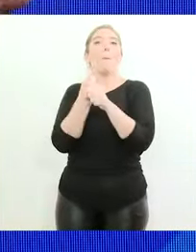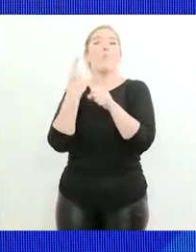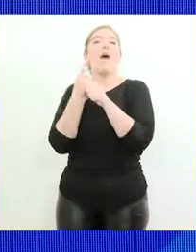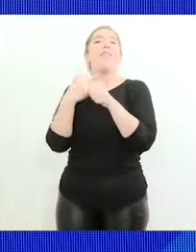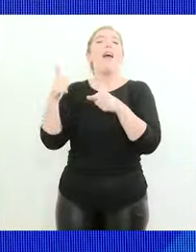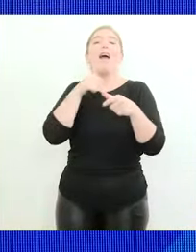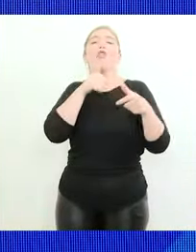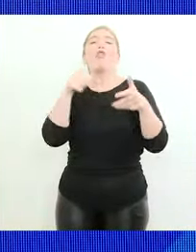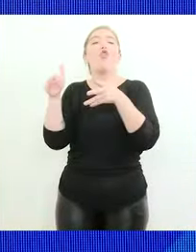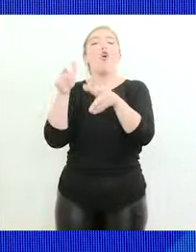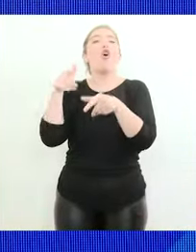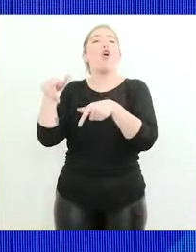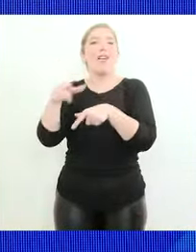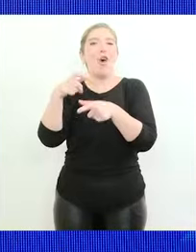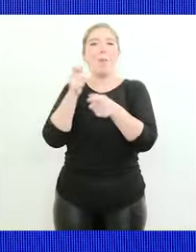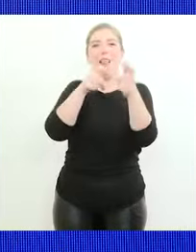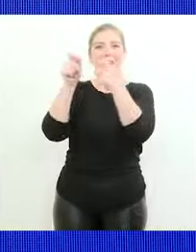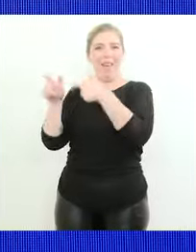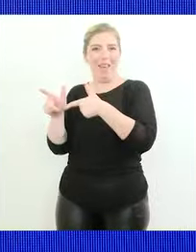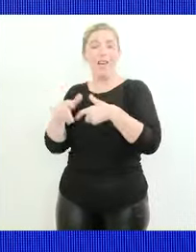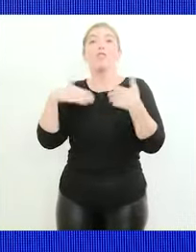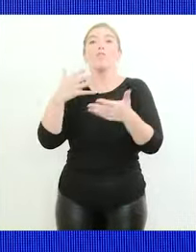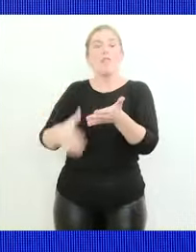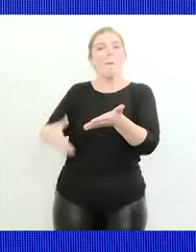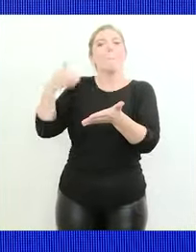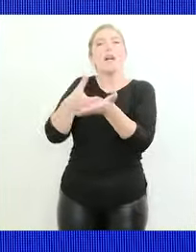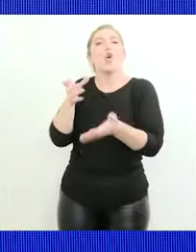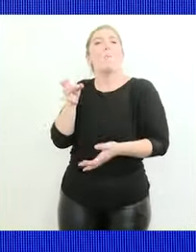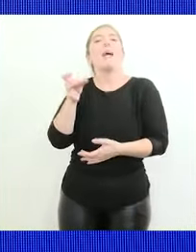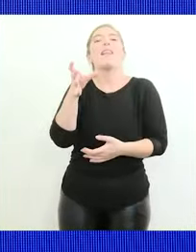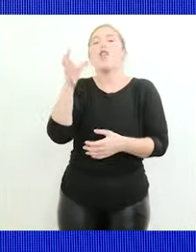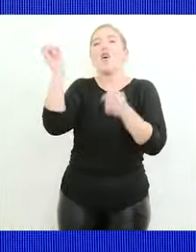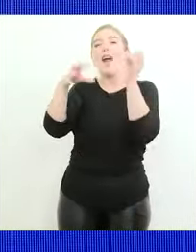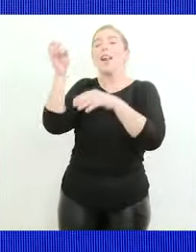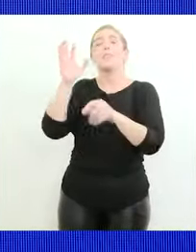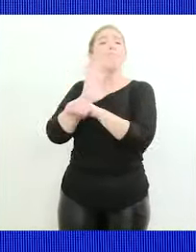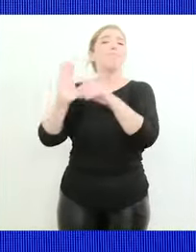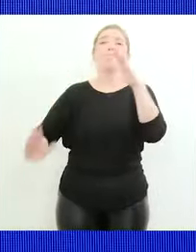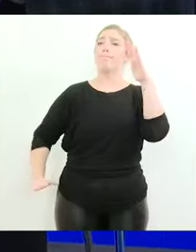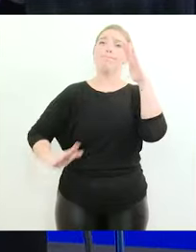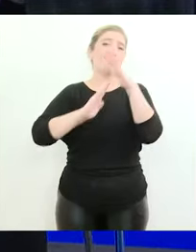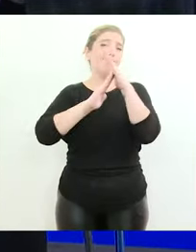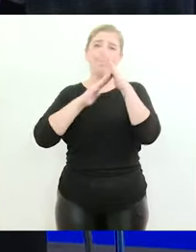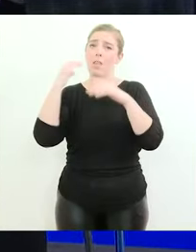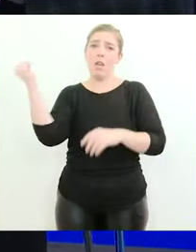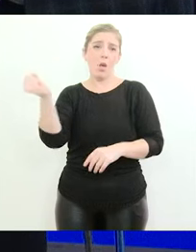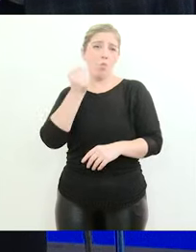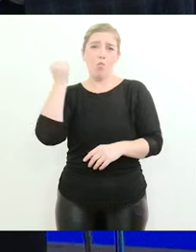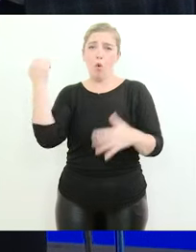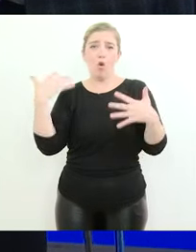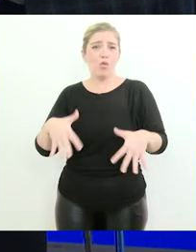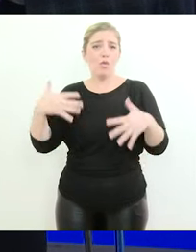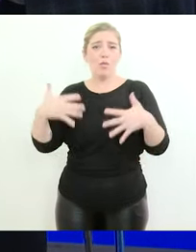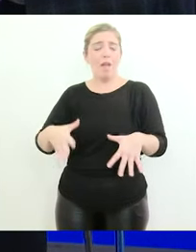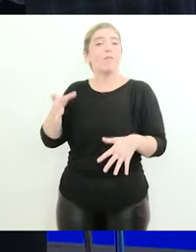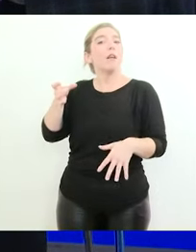entonces esa inversión en el Belgrano Cargas es clave clave y el Belgrano Cargas